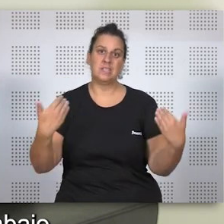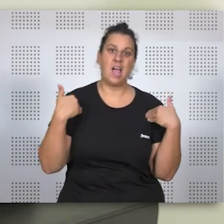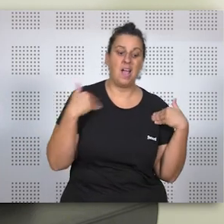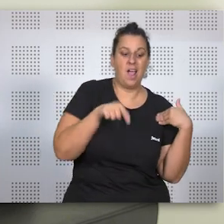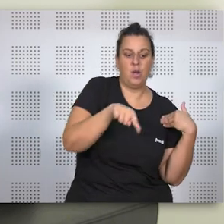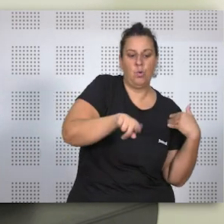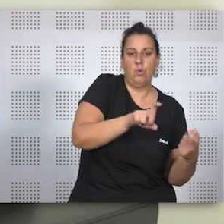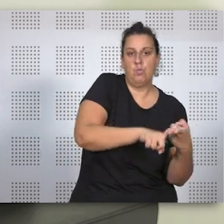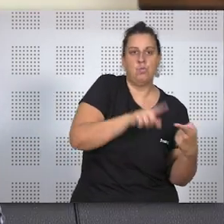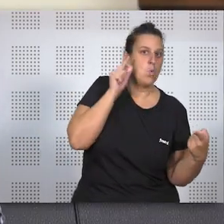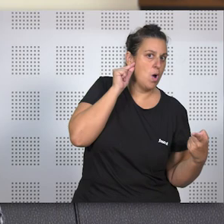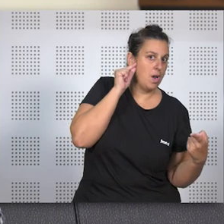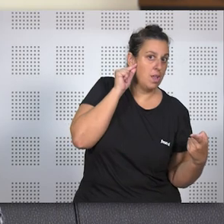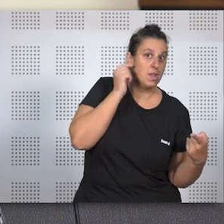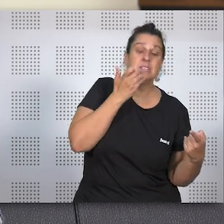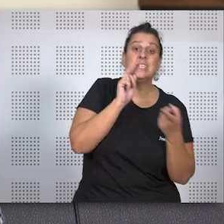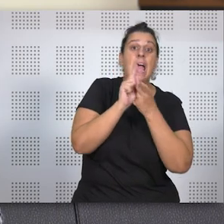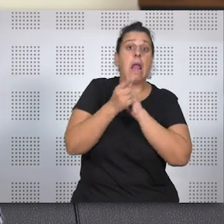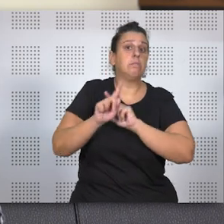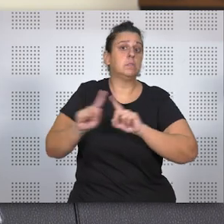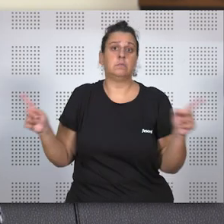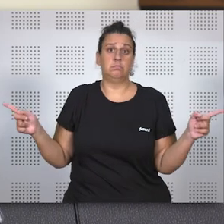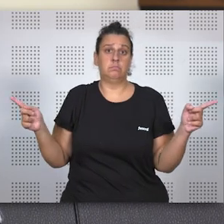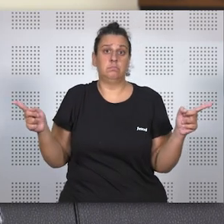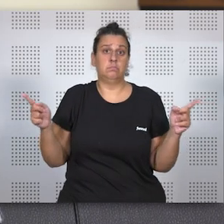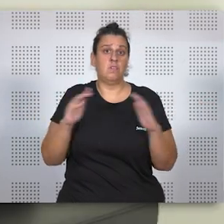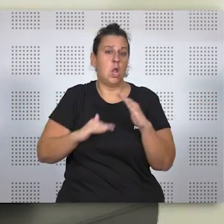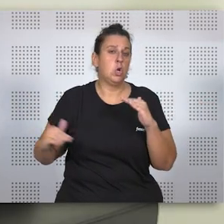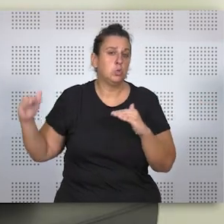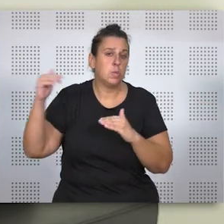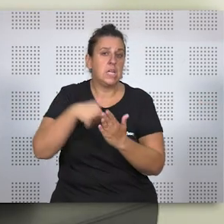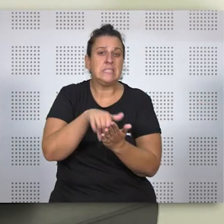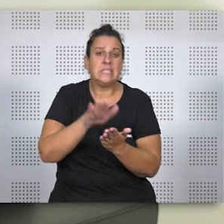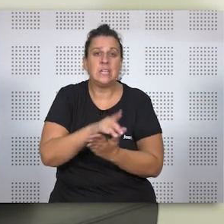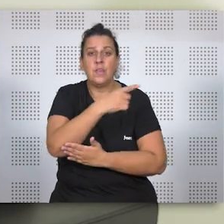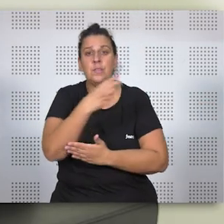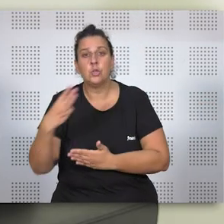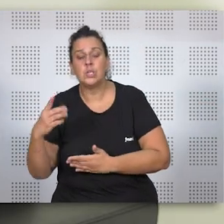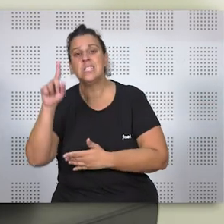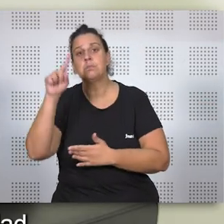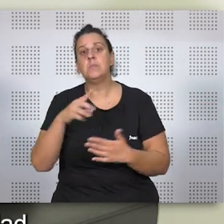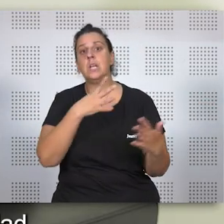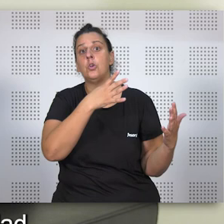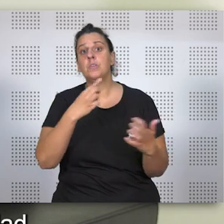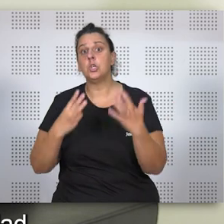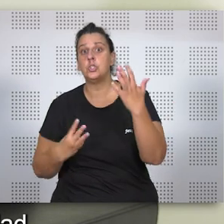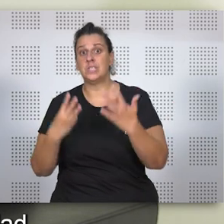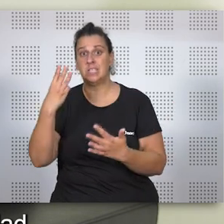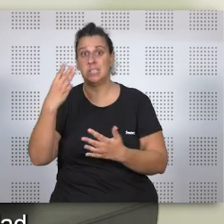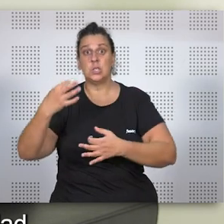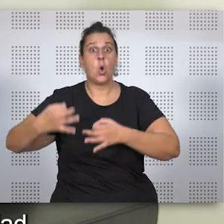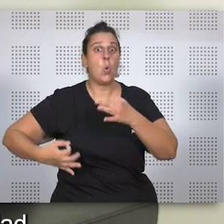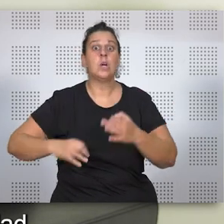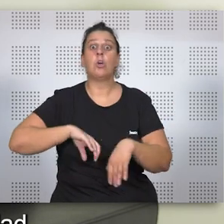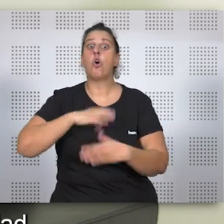mujer. Diferenciación que, obviamente, no supera. En su momento no superó, sentencia 103, 104 de 1983, no supera el juicio de